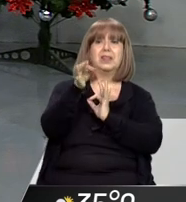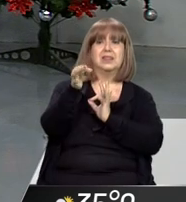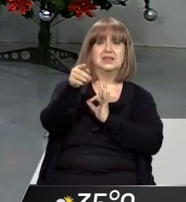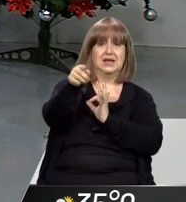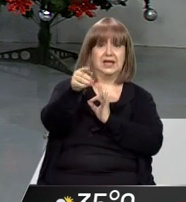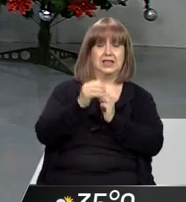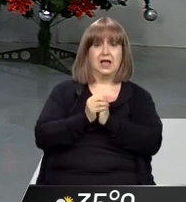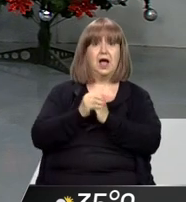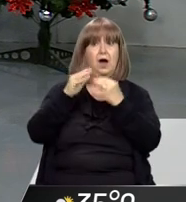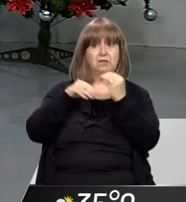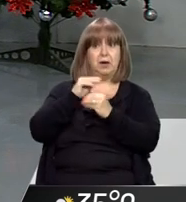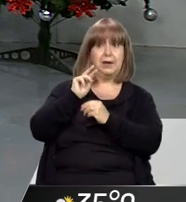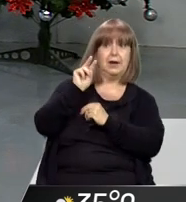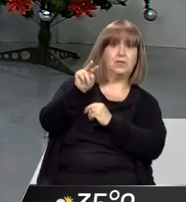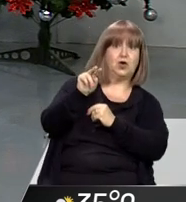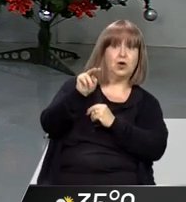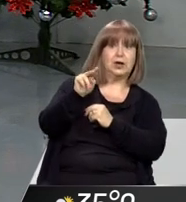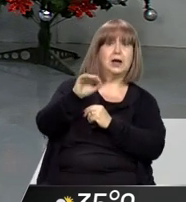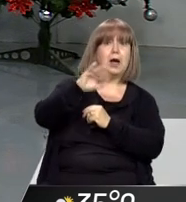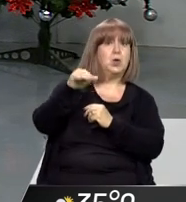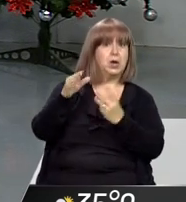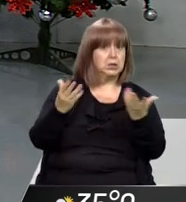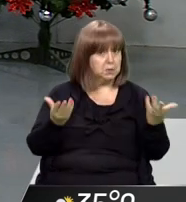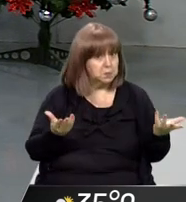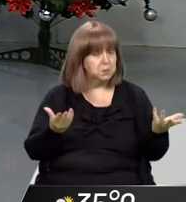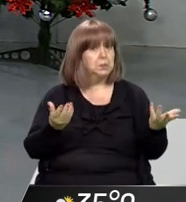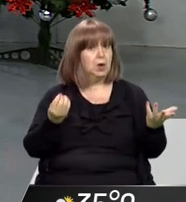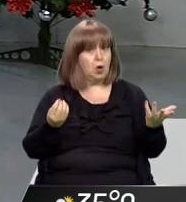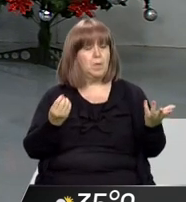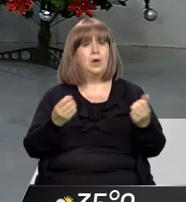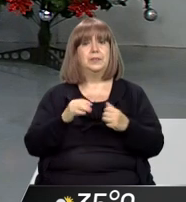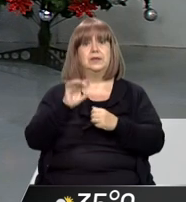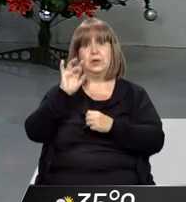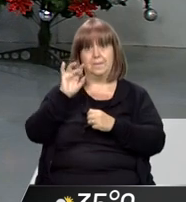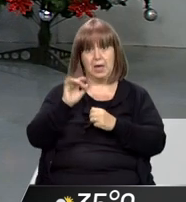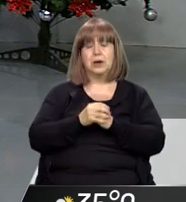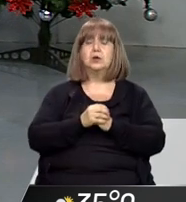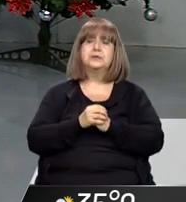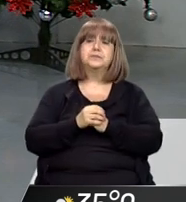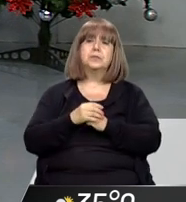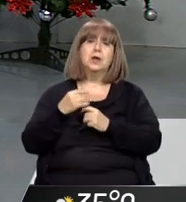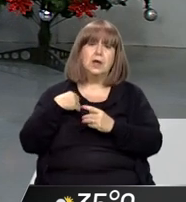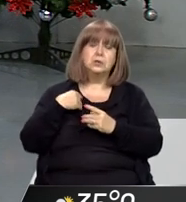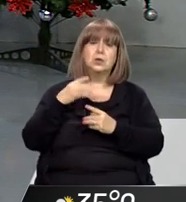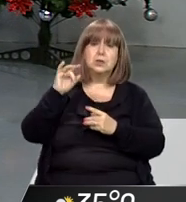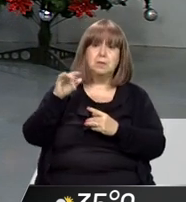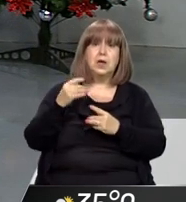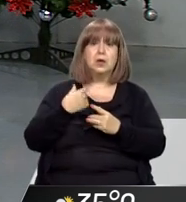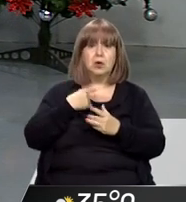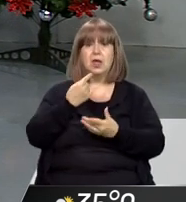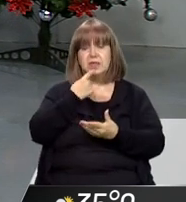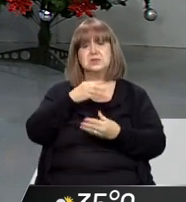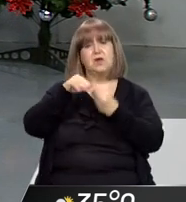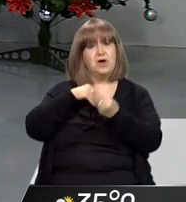miércoles, el jueves, como decíamos, ellos por motus propio comenzaron a ofrecer esta